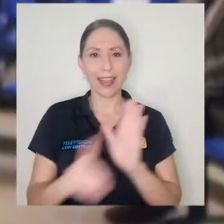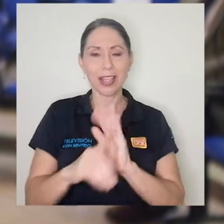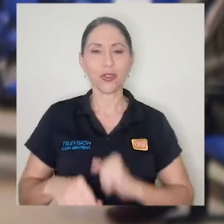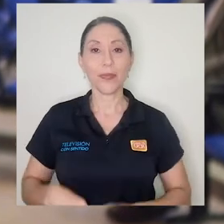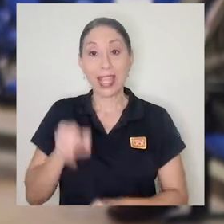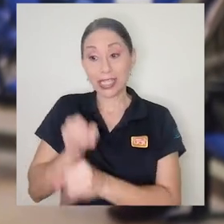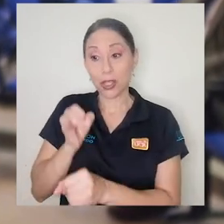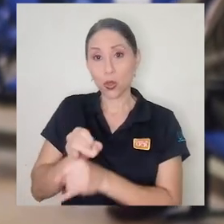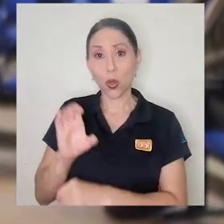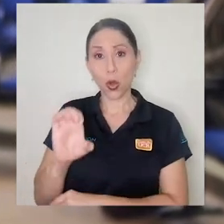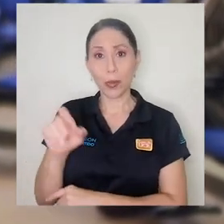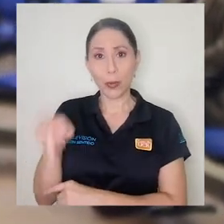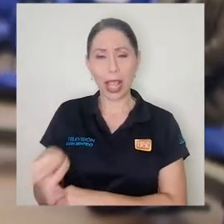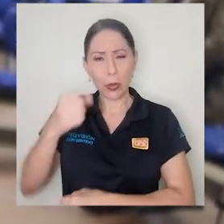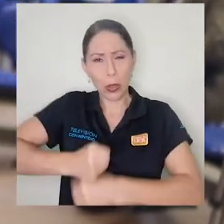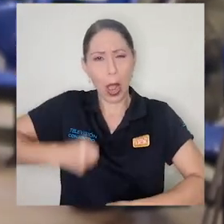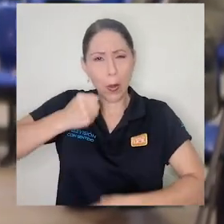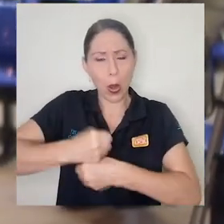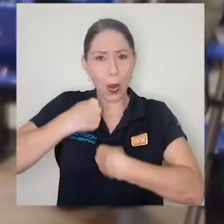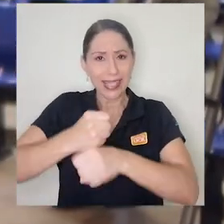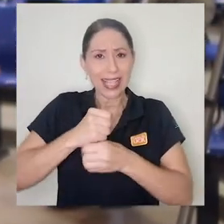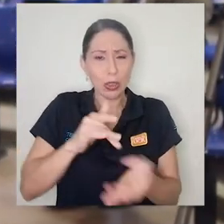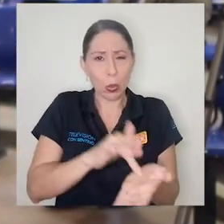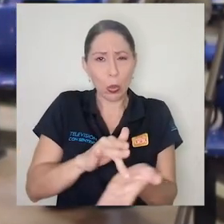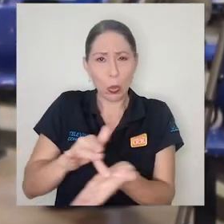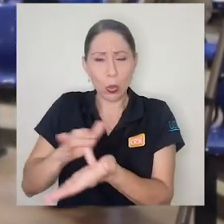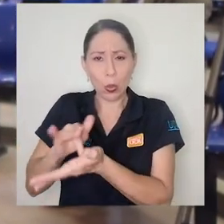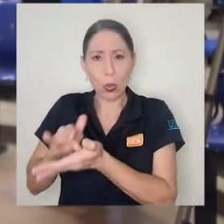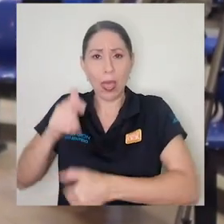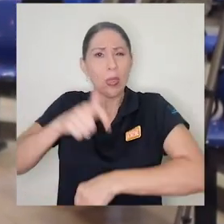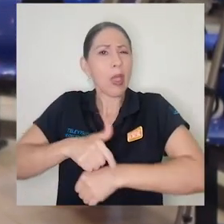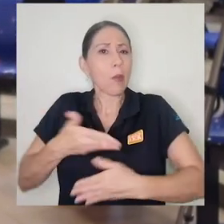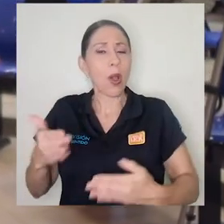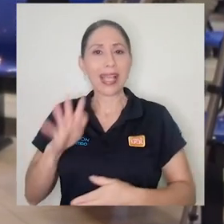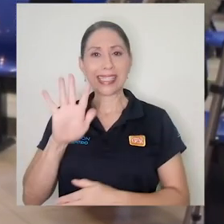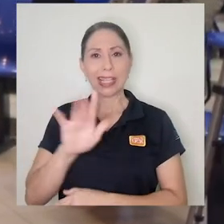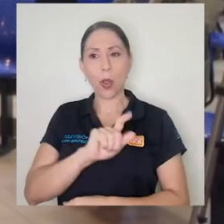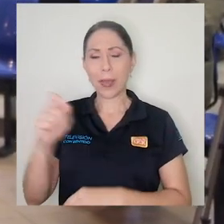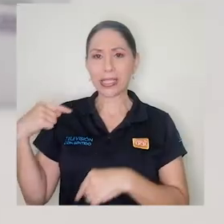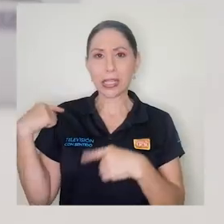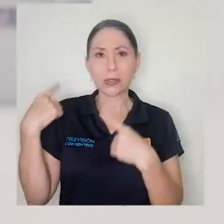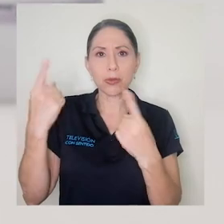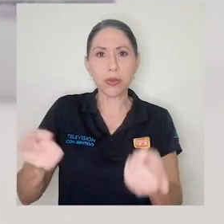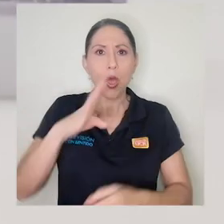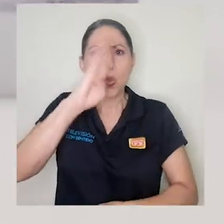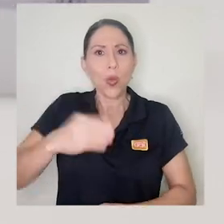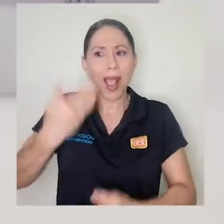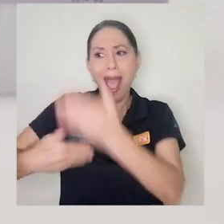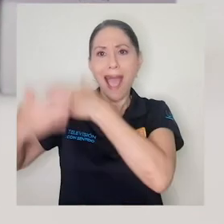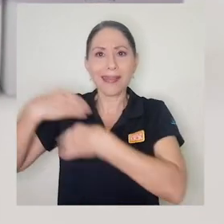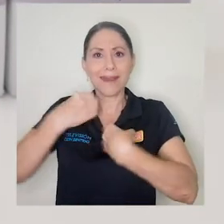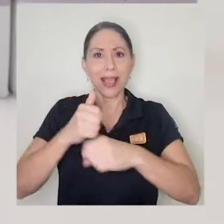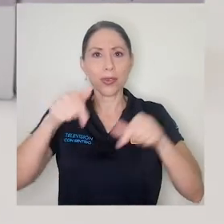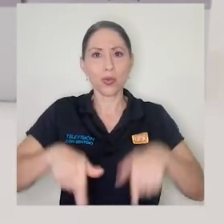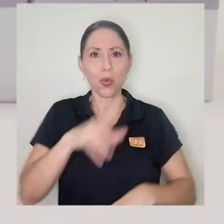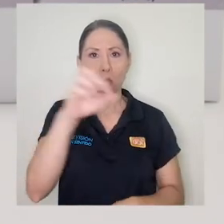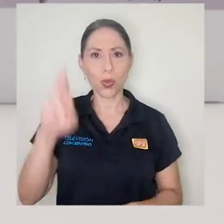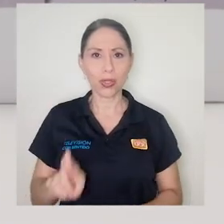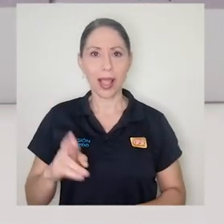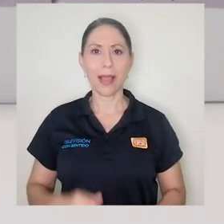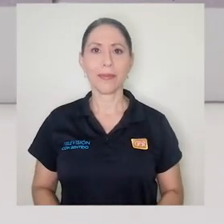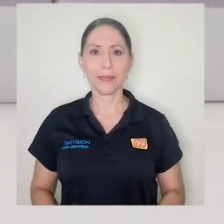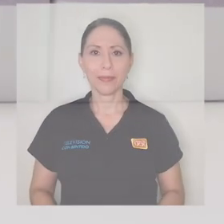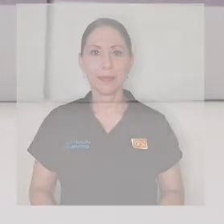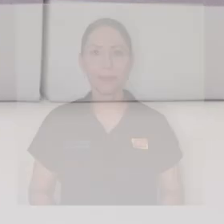Clodomiro Picado trabajó en la preparación de estas formulaciones durante cinco meses seguidos, un récord histórico en Costa Rica.